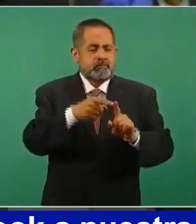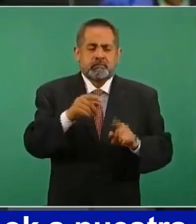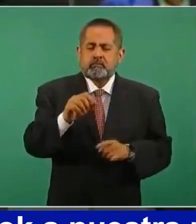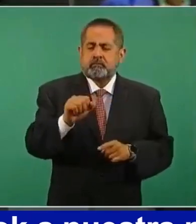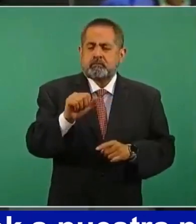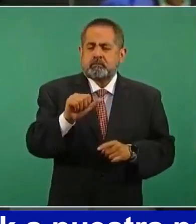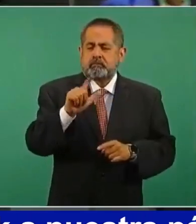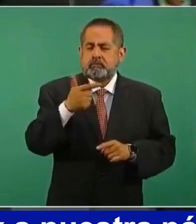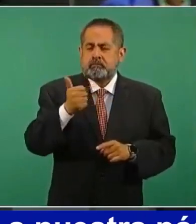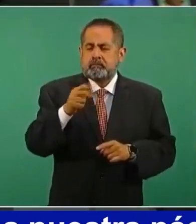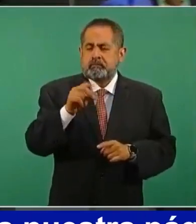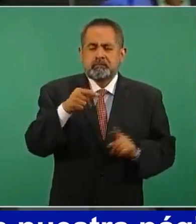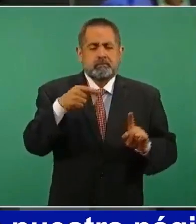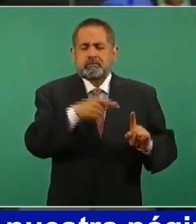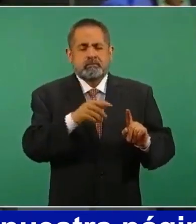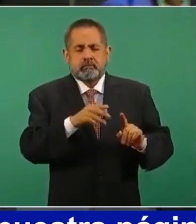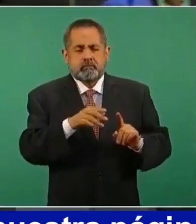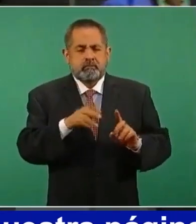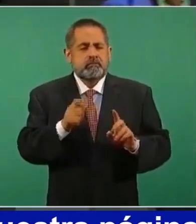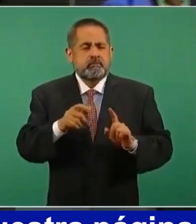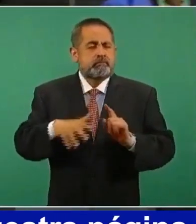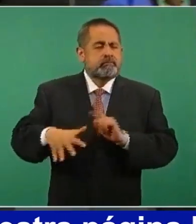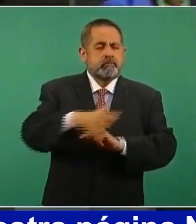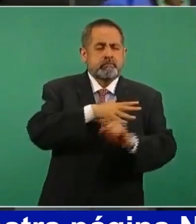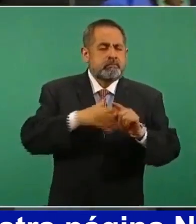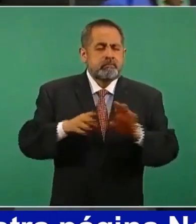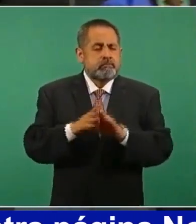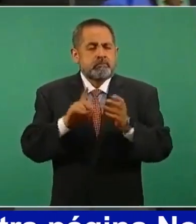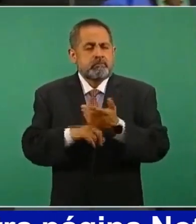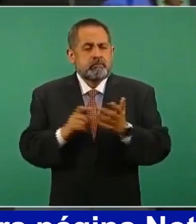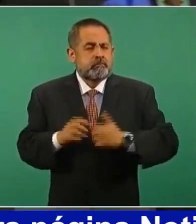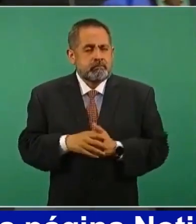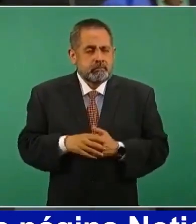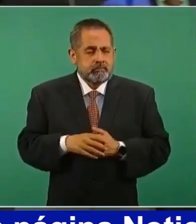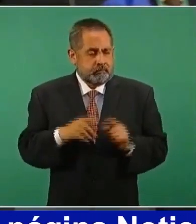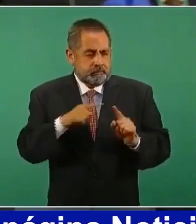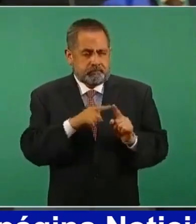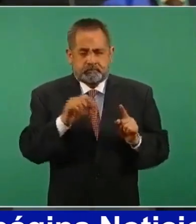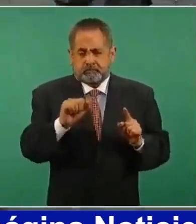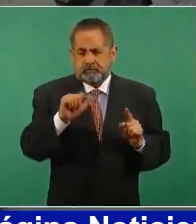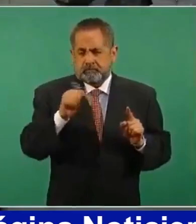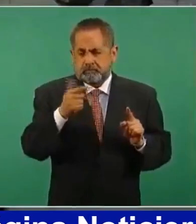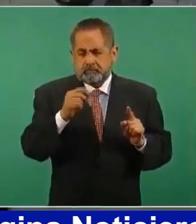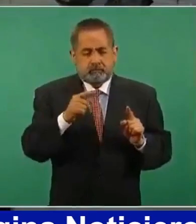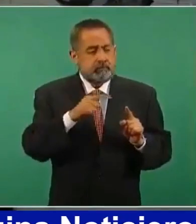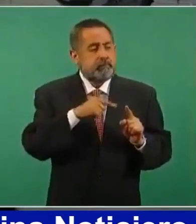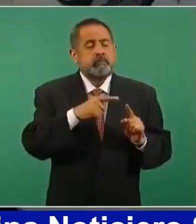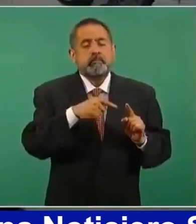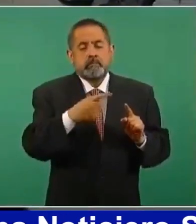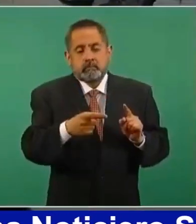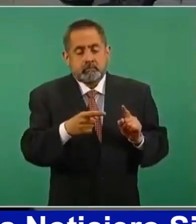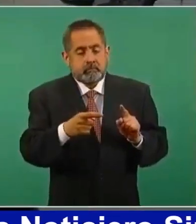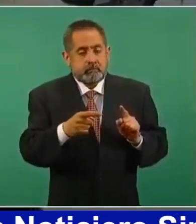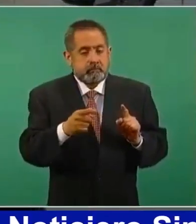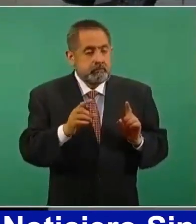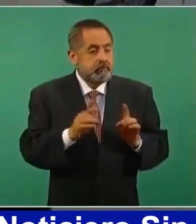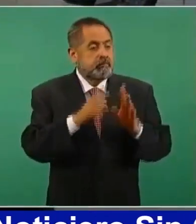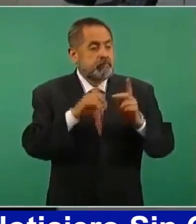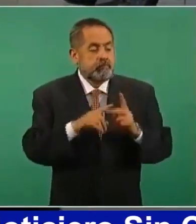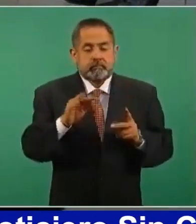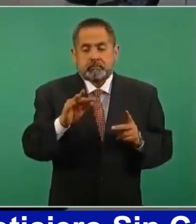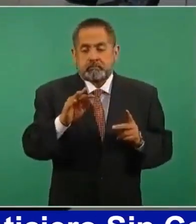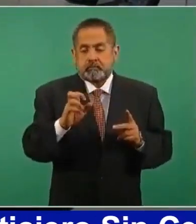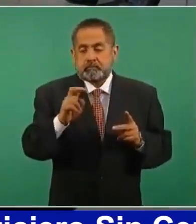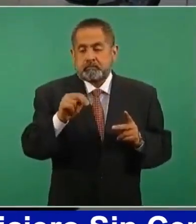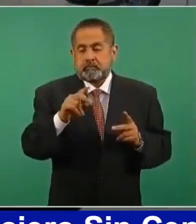Salgado Macedonio, sino, sin embargo, del contexto que tiene. Está lo de Salgado Macedonio, surge a la vida pública Fernández de